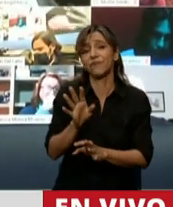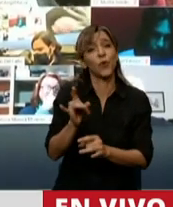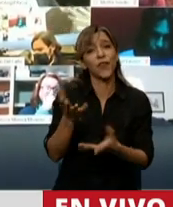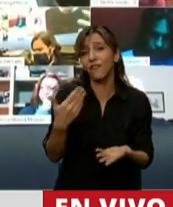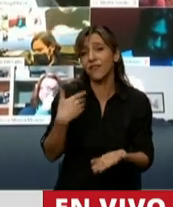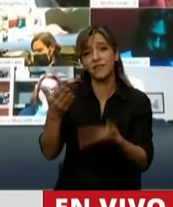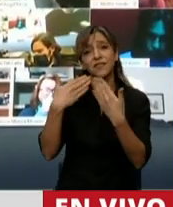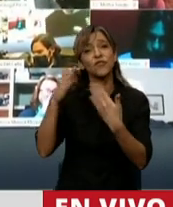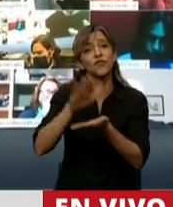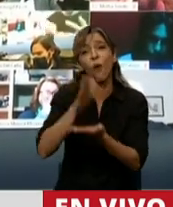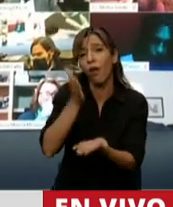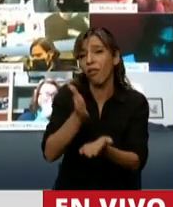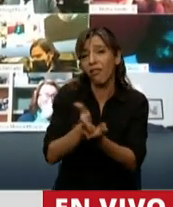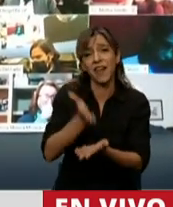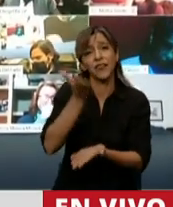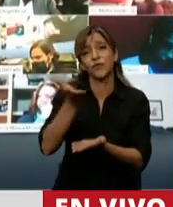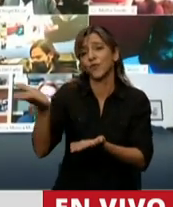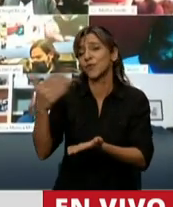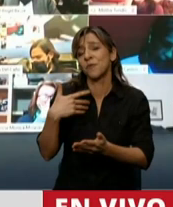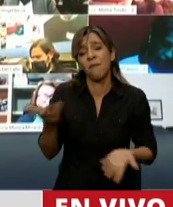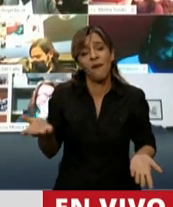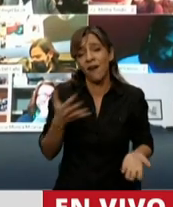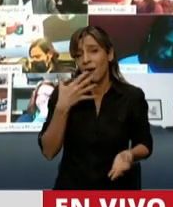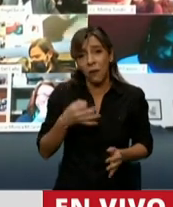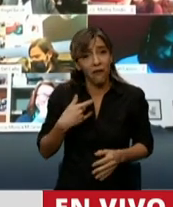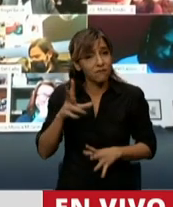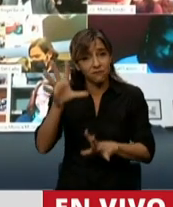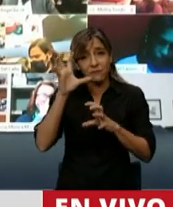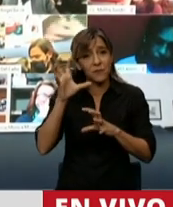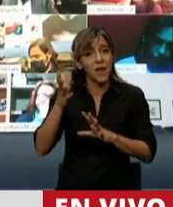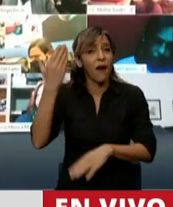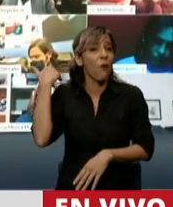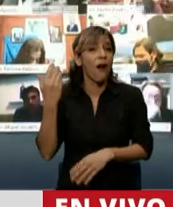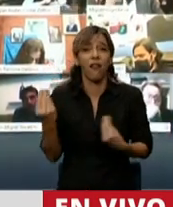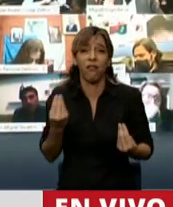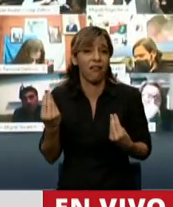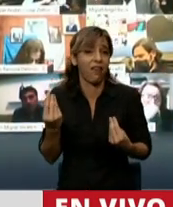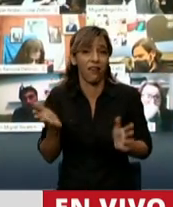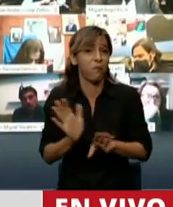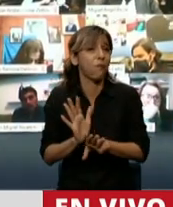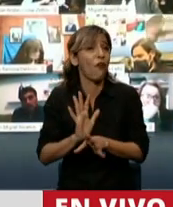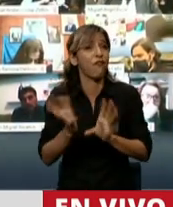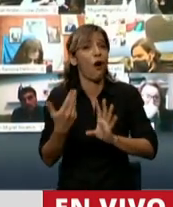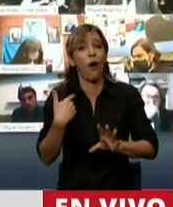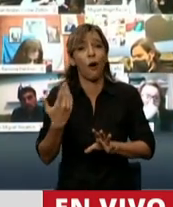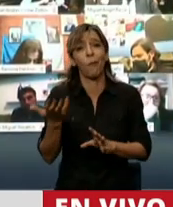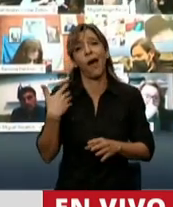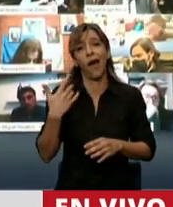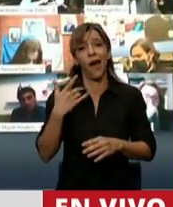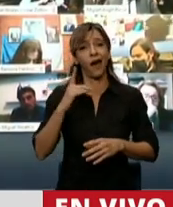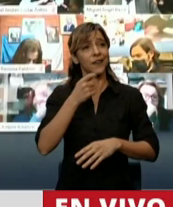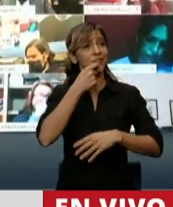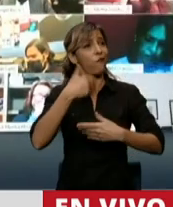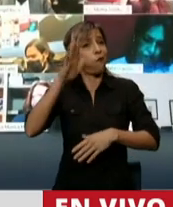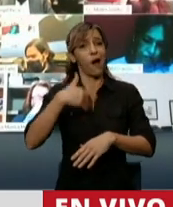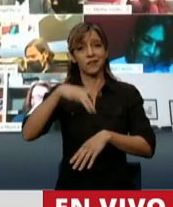instituciones, hablar... ¿Sabe a qué me hace acordar? Al diablo vendiendo cruces. Esto me hace acordar. Y quiero